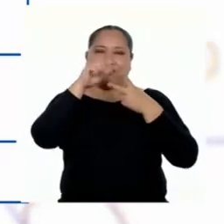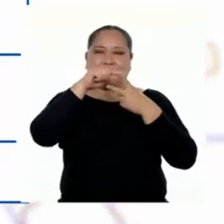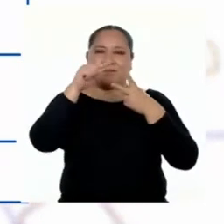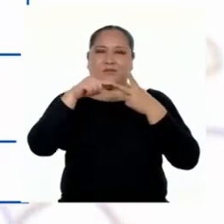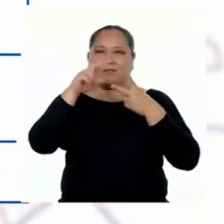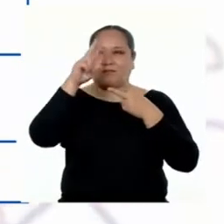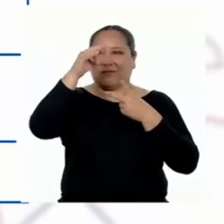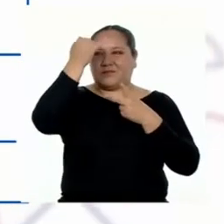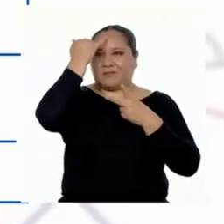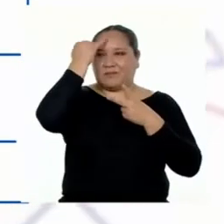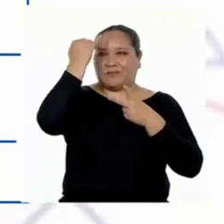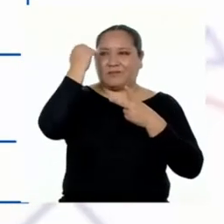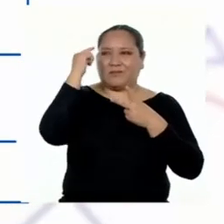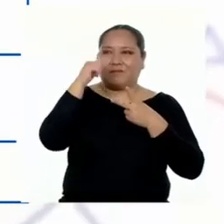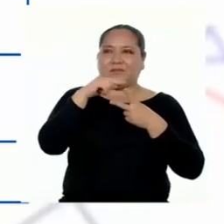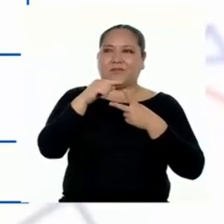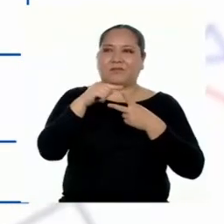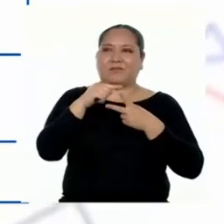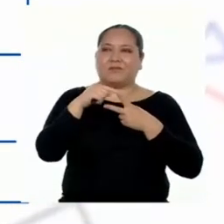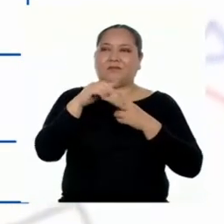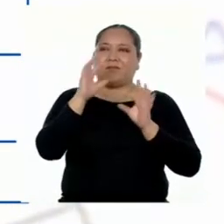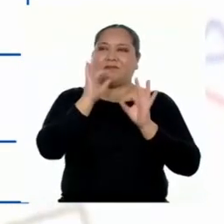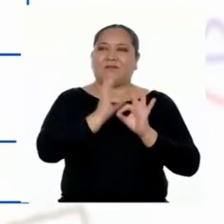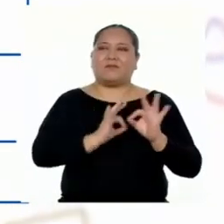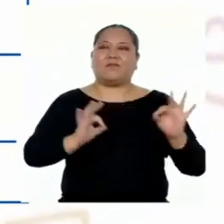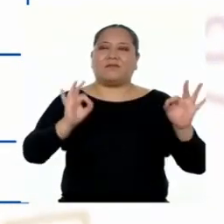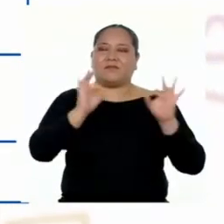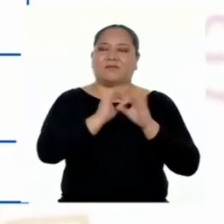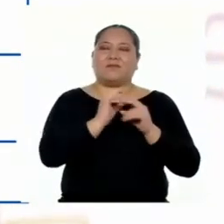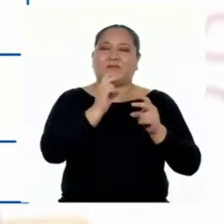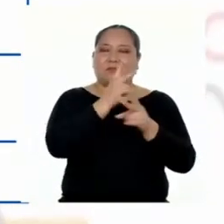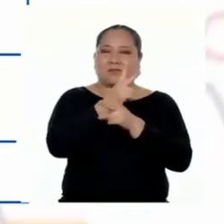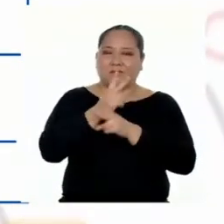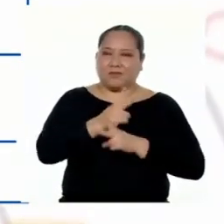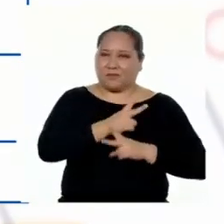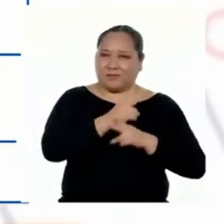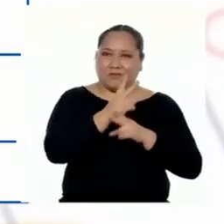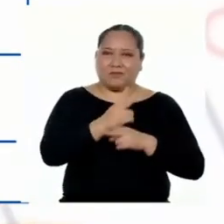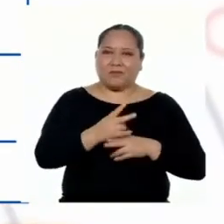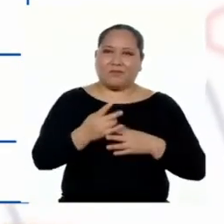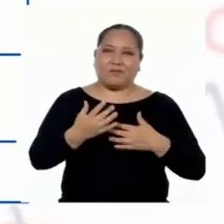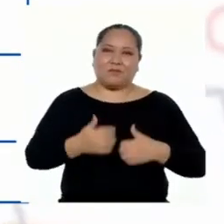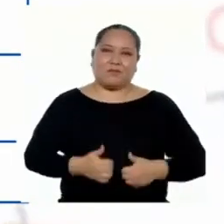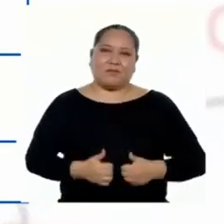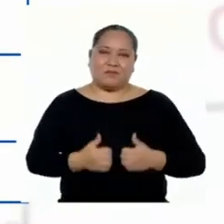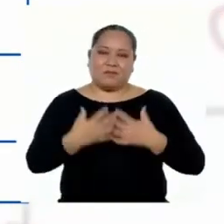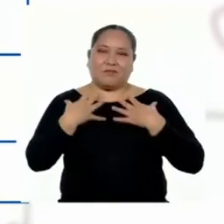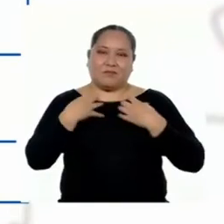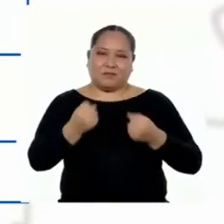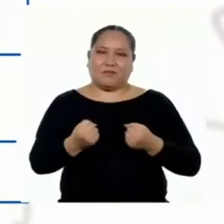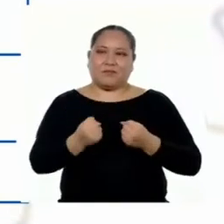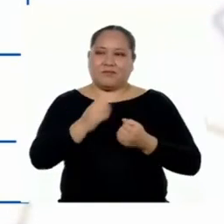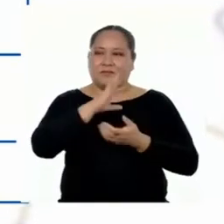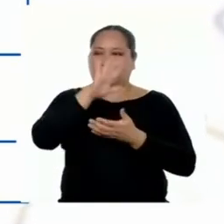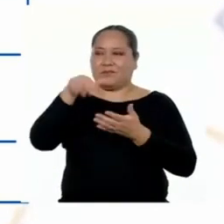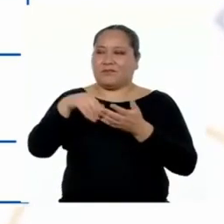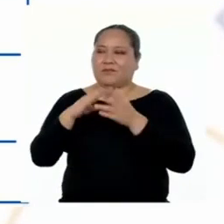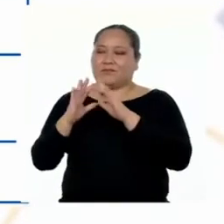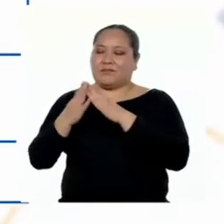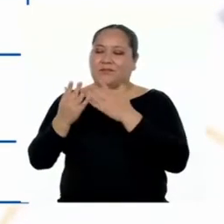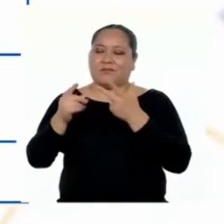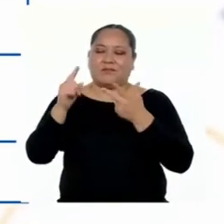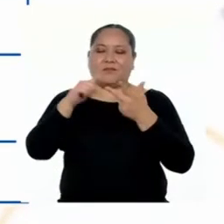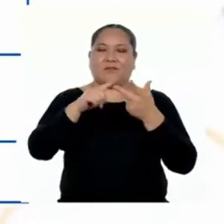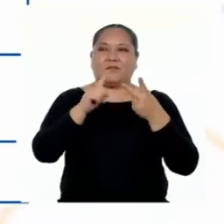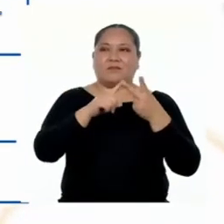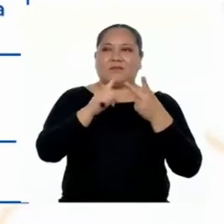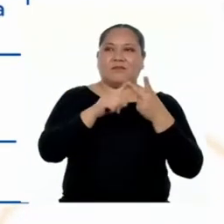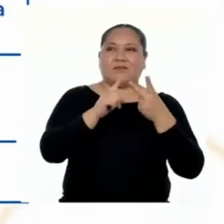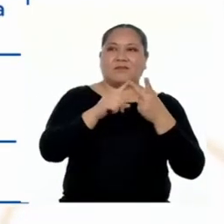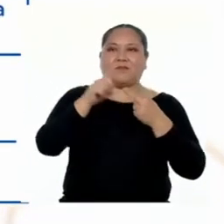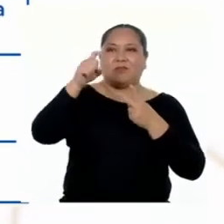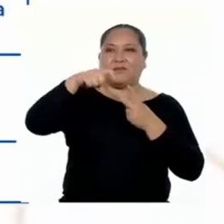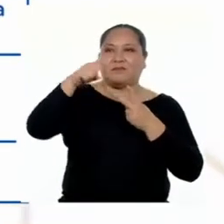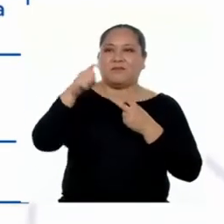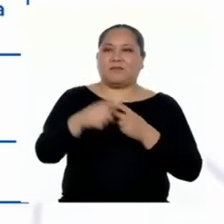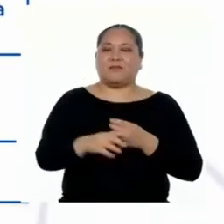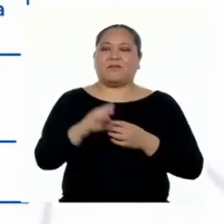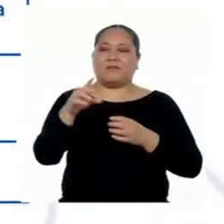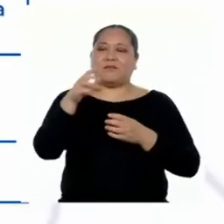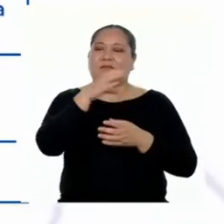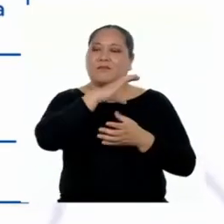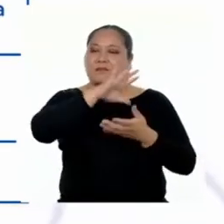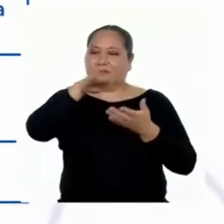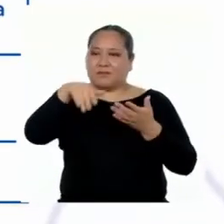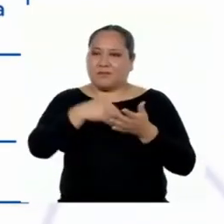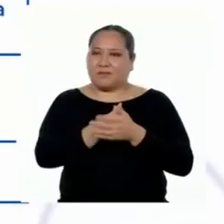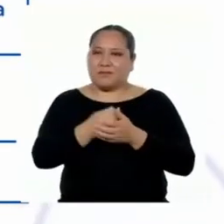ideas que quiero presentar. La importancia de cuidar nuestra salud y la de toda la población. Y la necesidad de tomar acciones para la